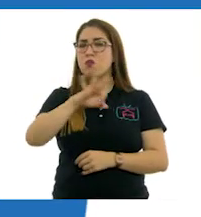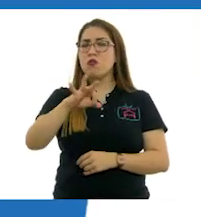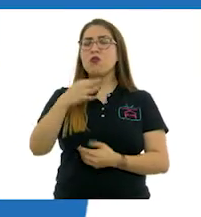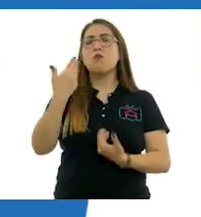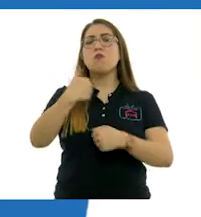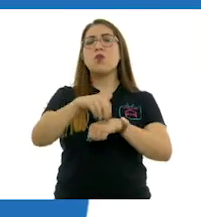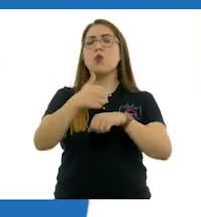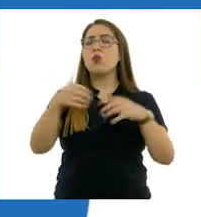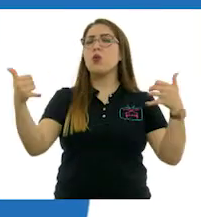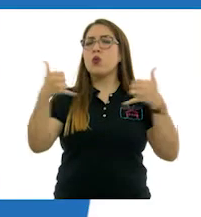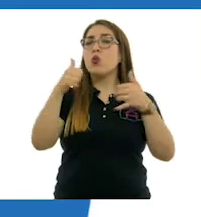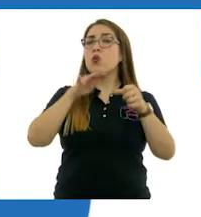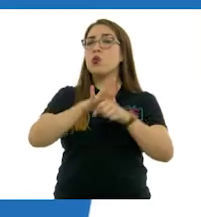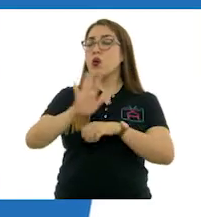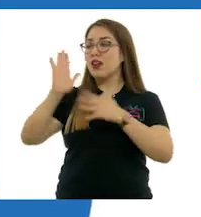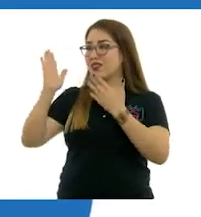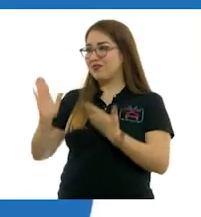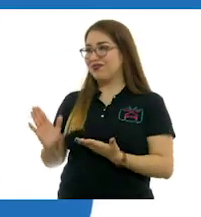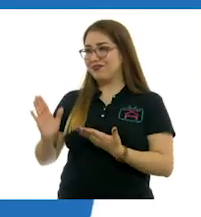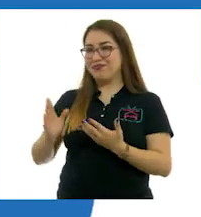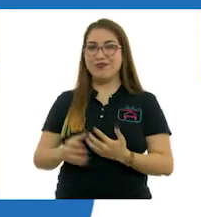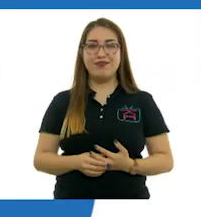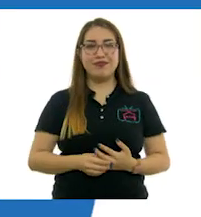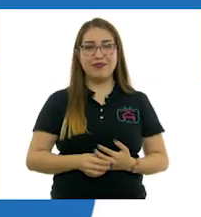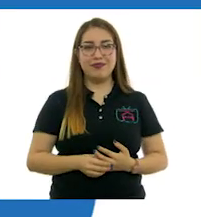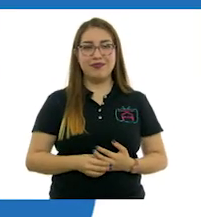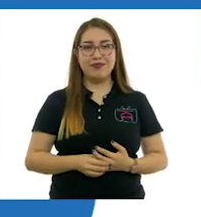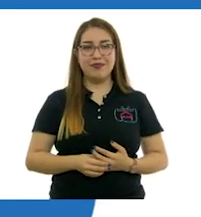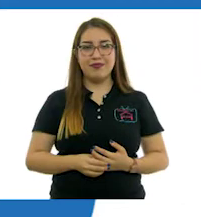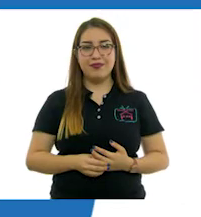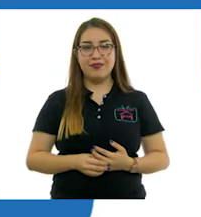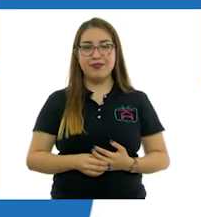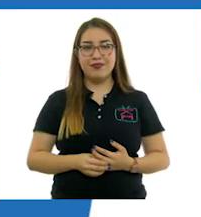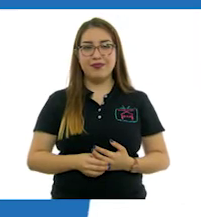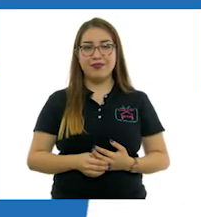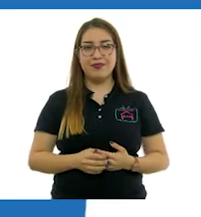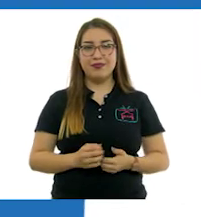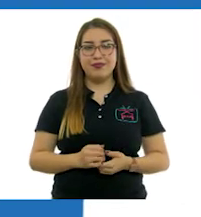20 horas al teléfono 5541